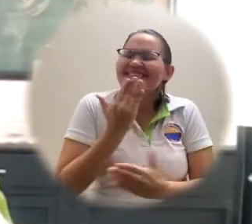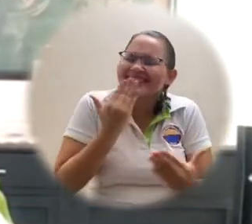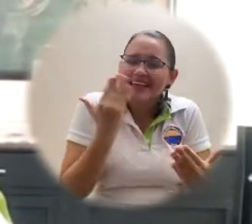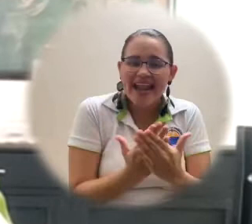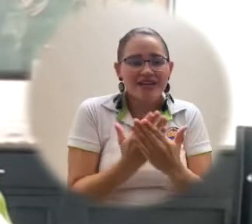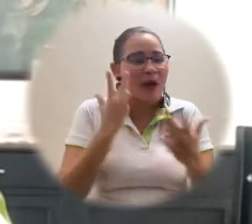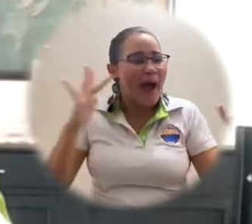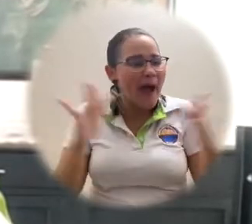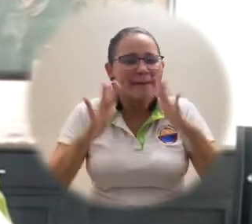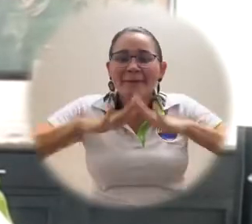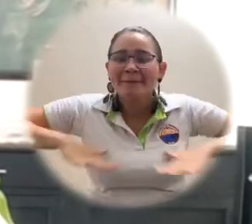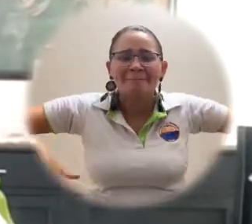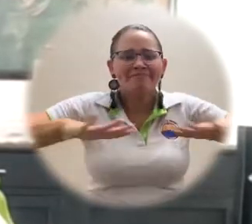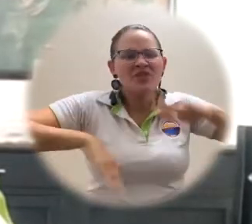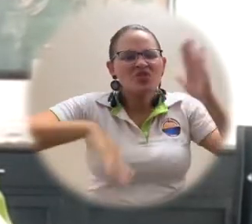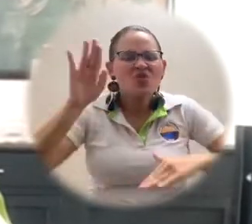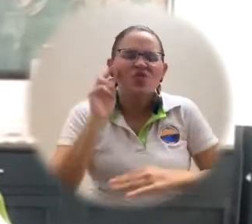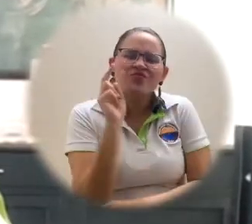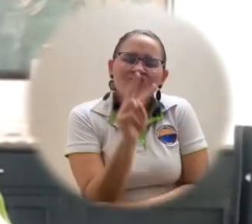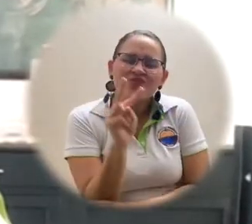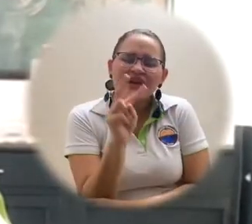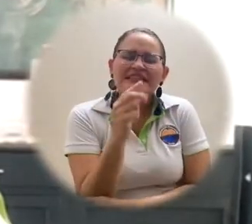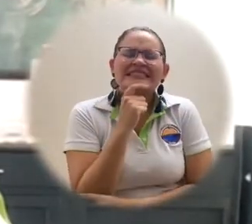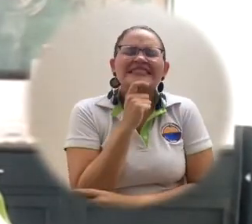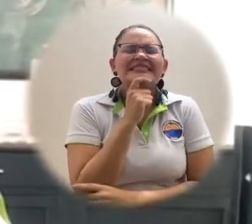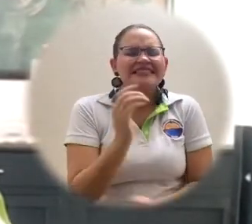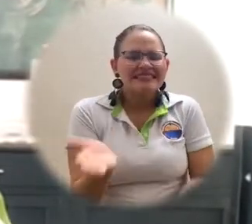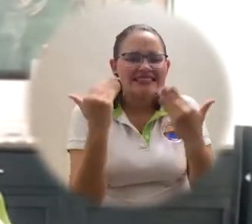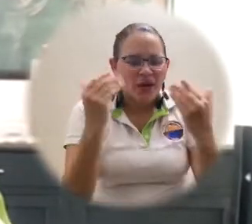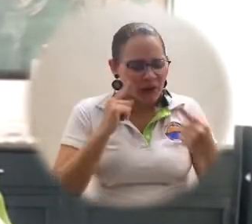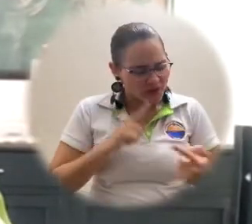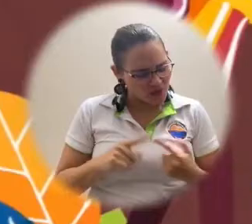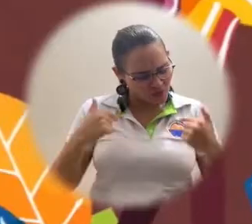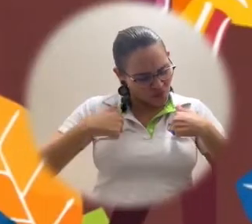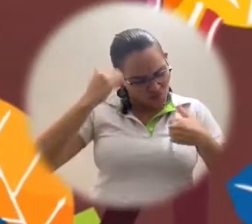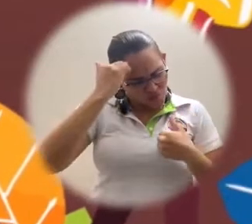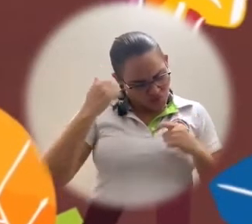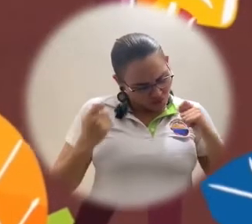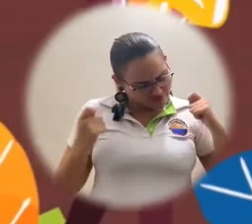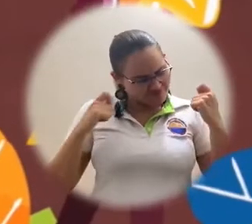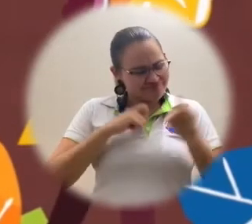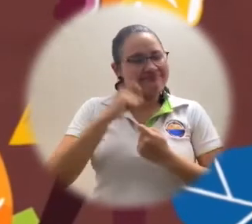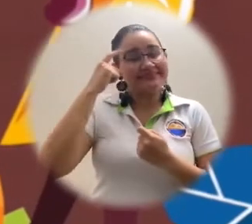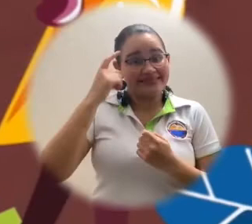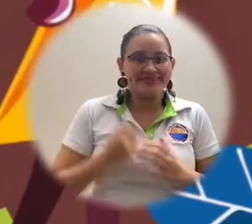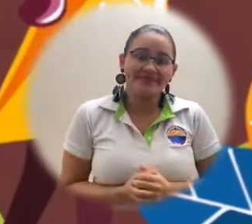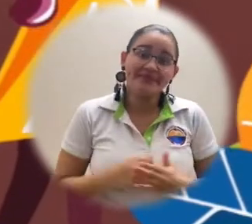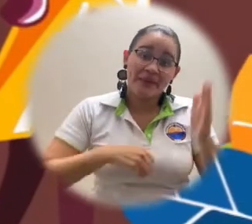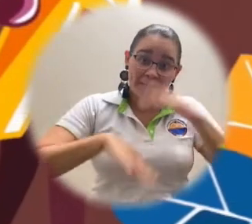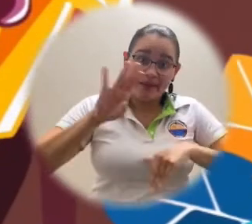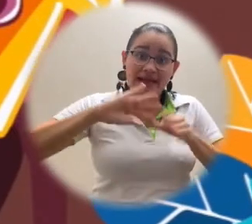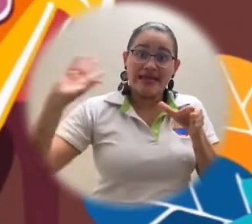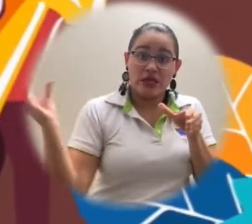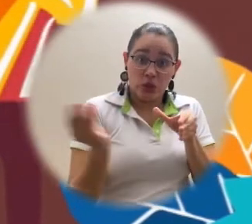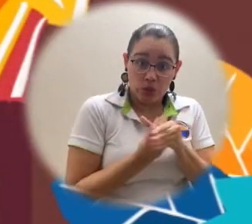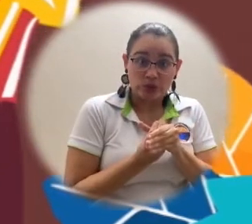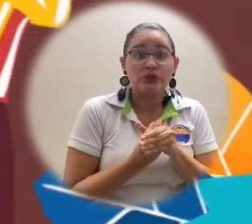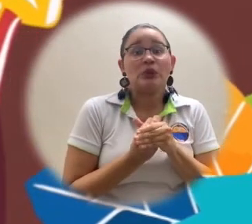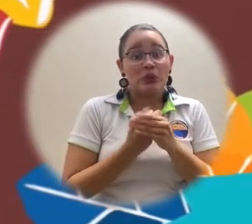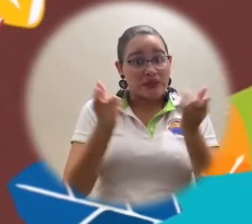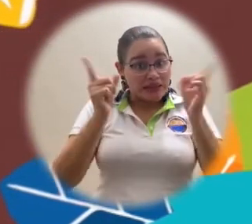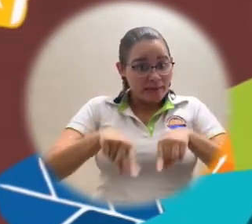académico-científica que nos invitan a repensarnos como docentes de nuestra universidad. La inclusión también fue exaltada por los docentes y